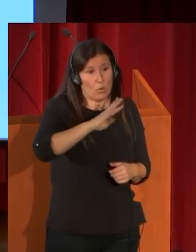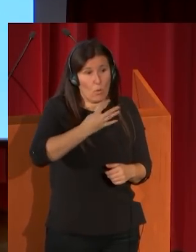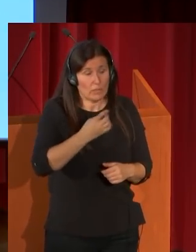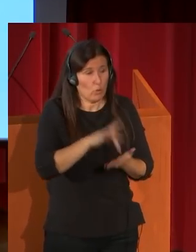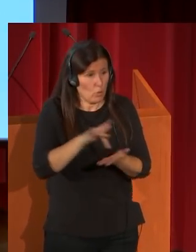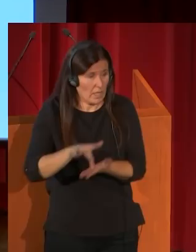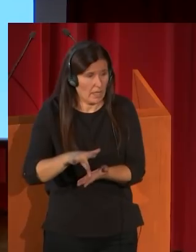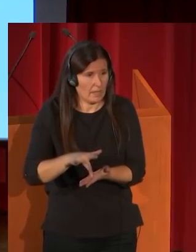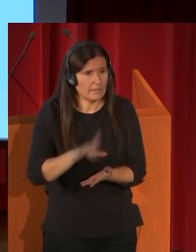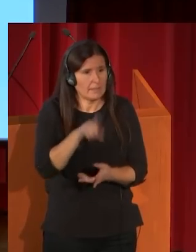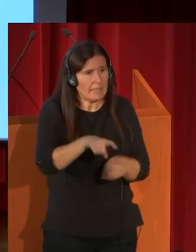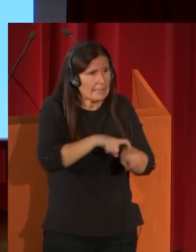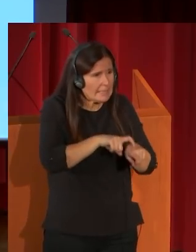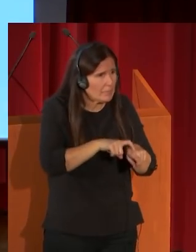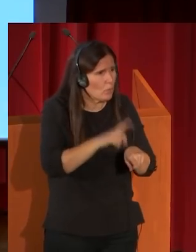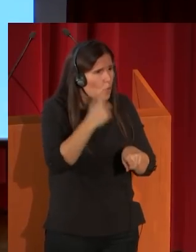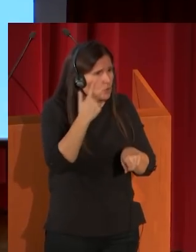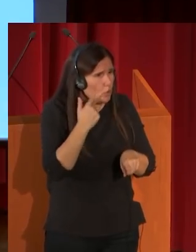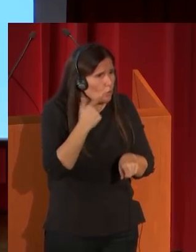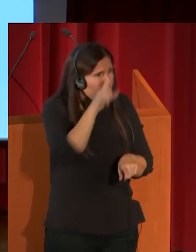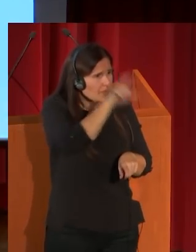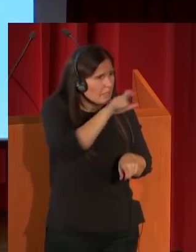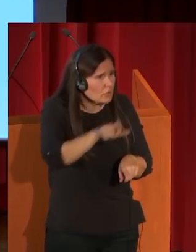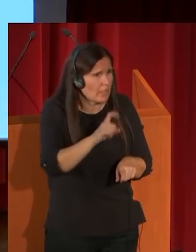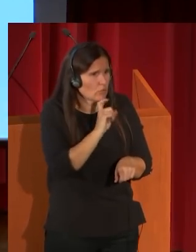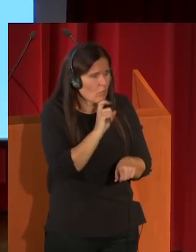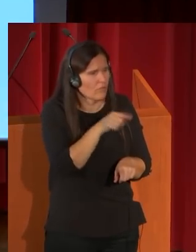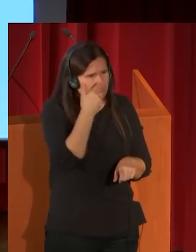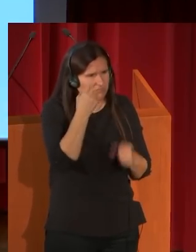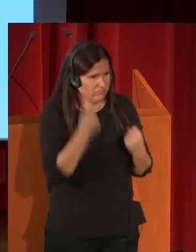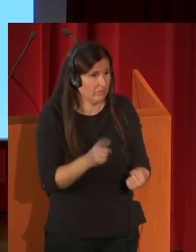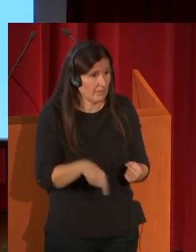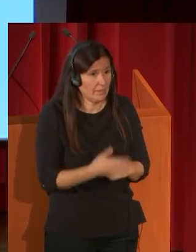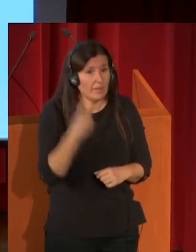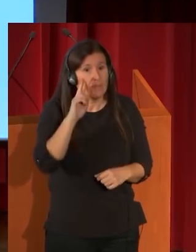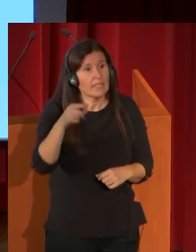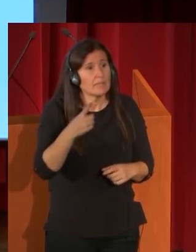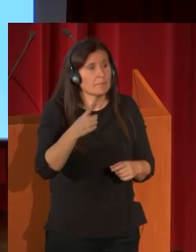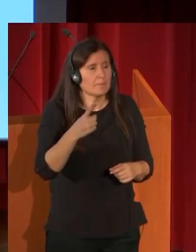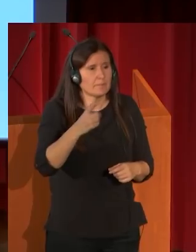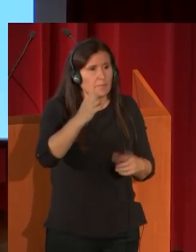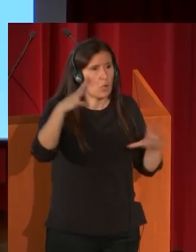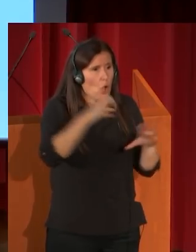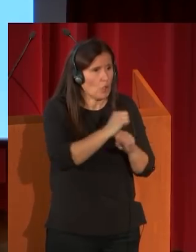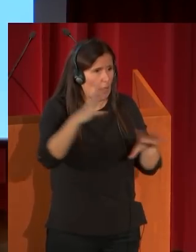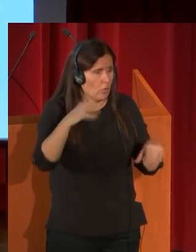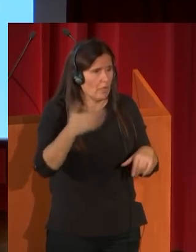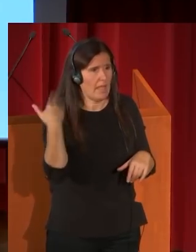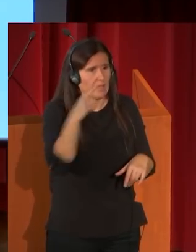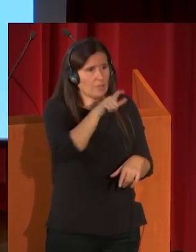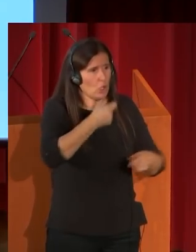los tipos y las costumbres. Fíjense este contraluz de aquellos comerciantes